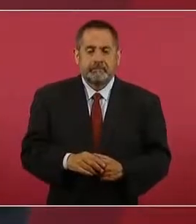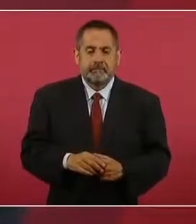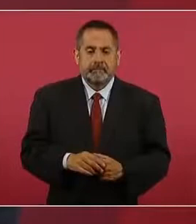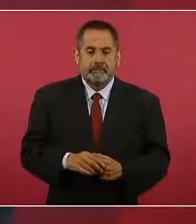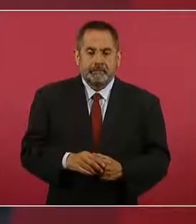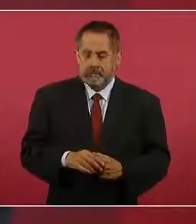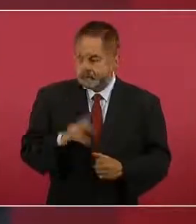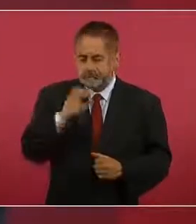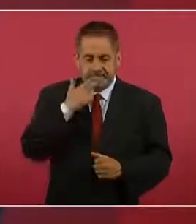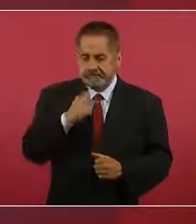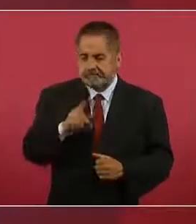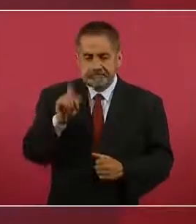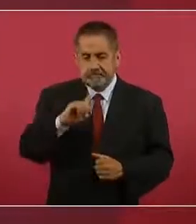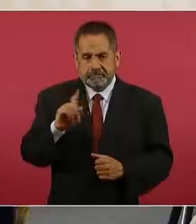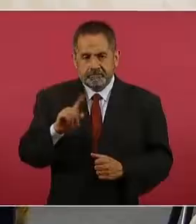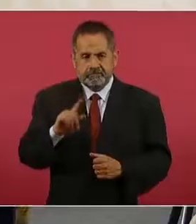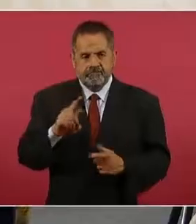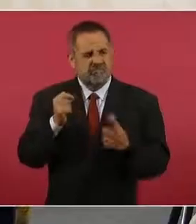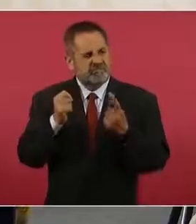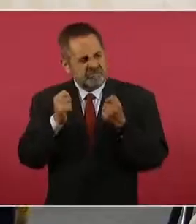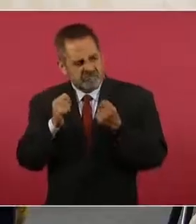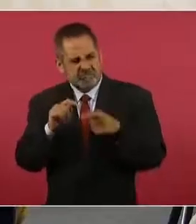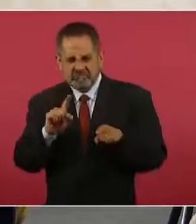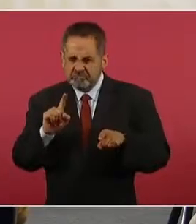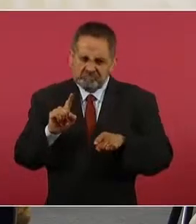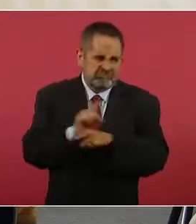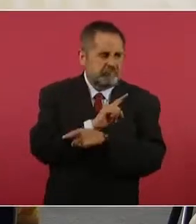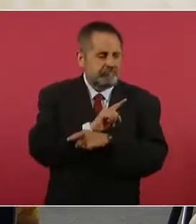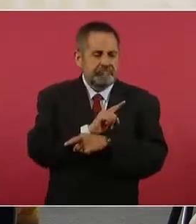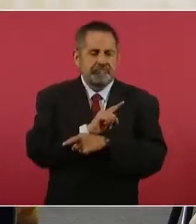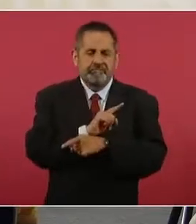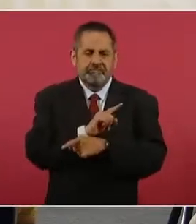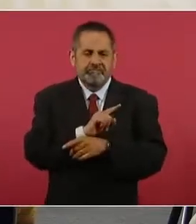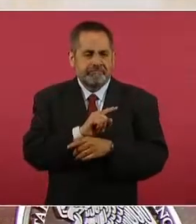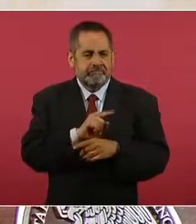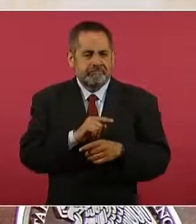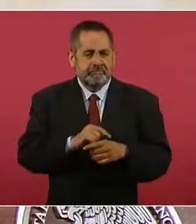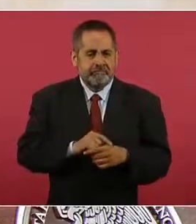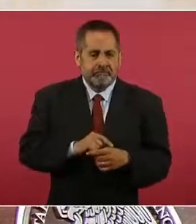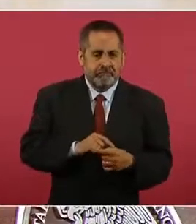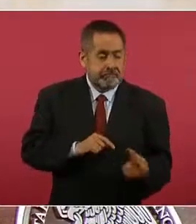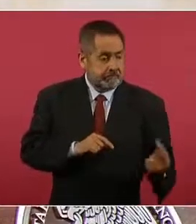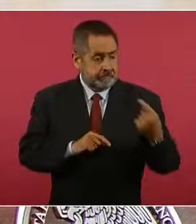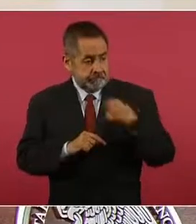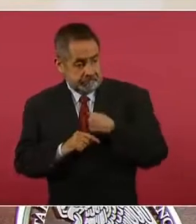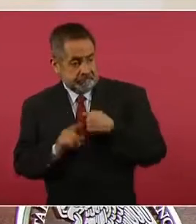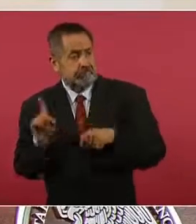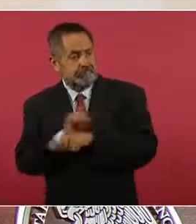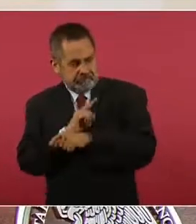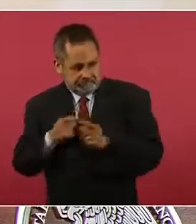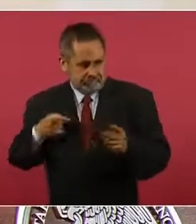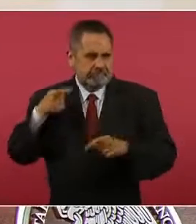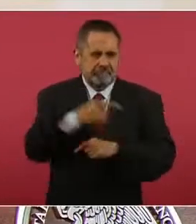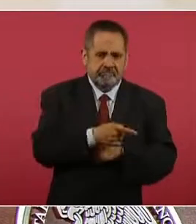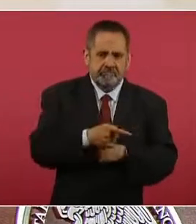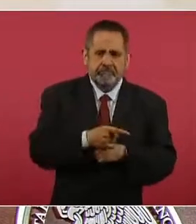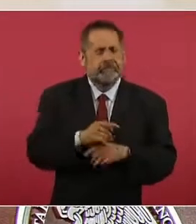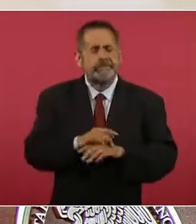no funciona la ley del talión. No es el ojo por ojo, el diente por diente,